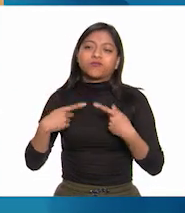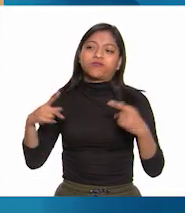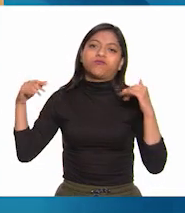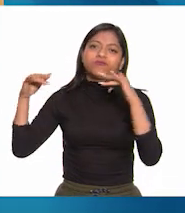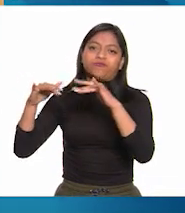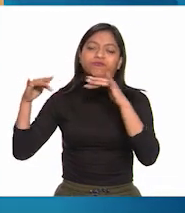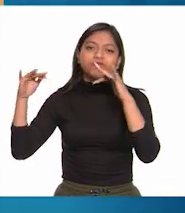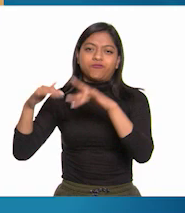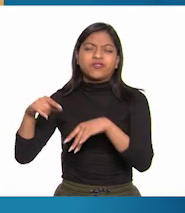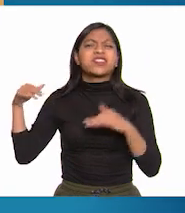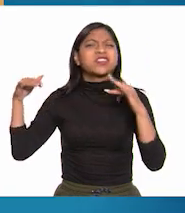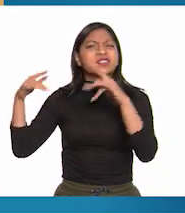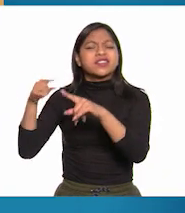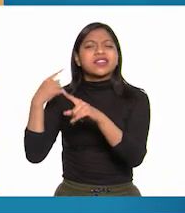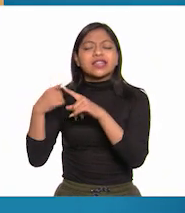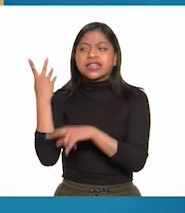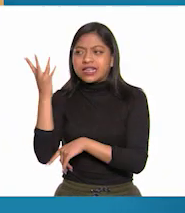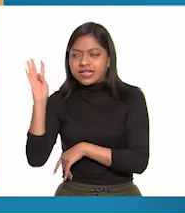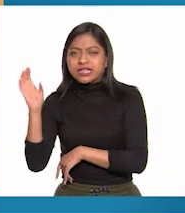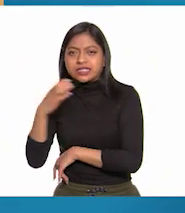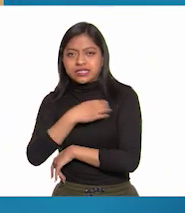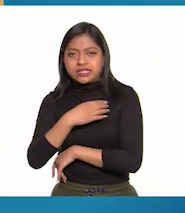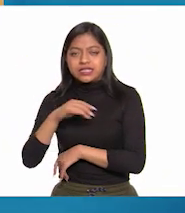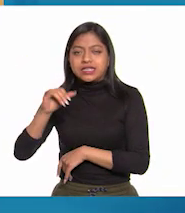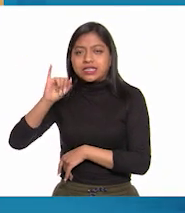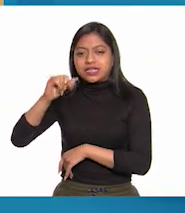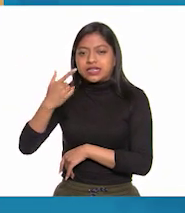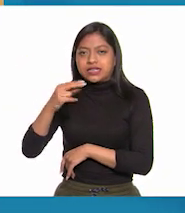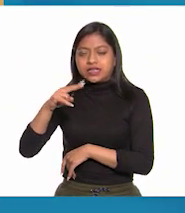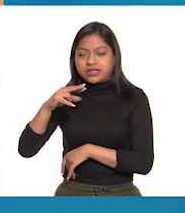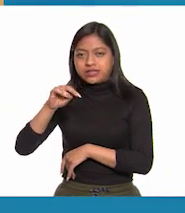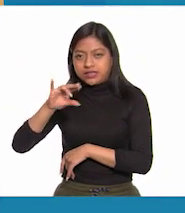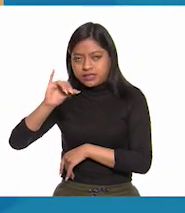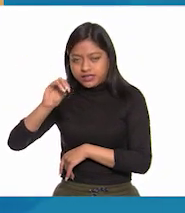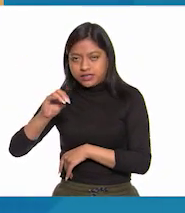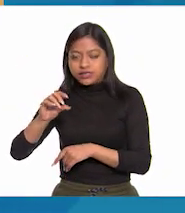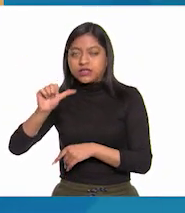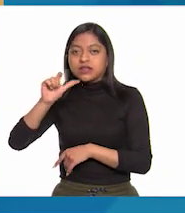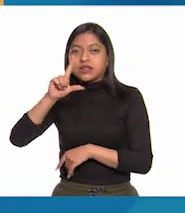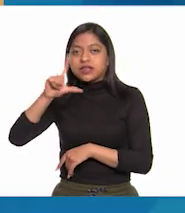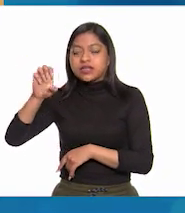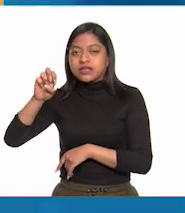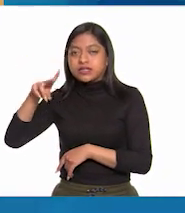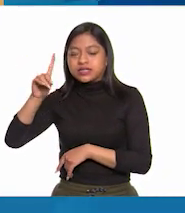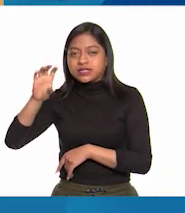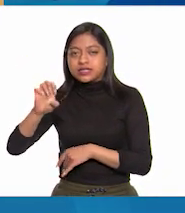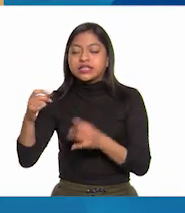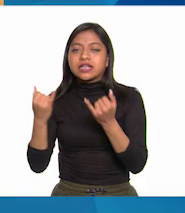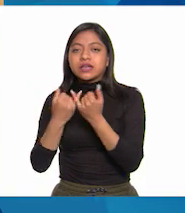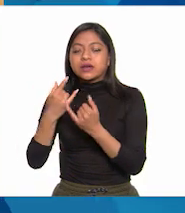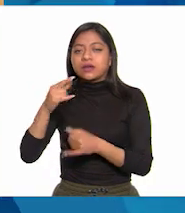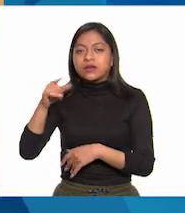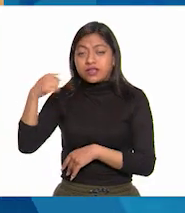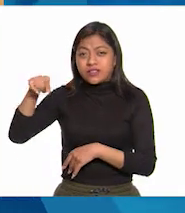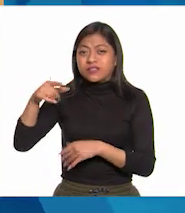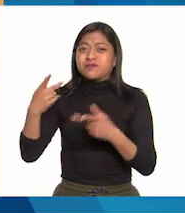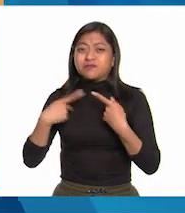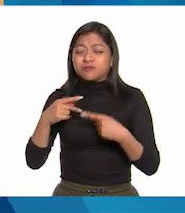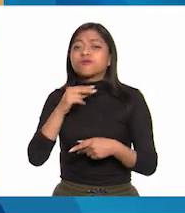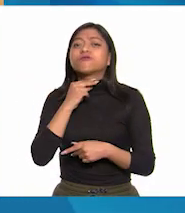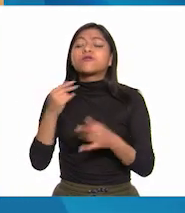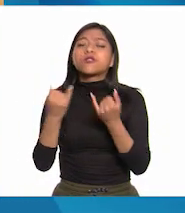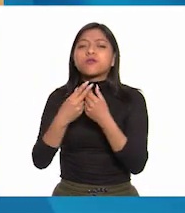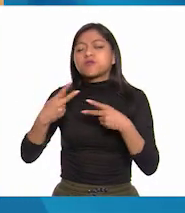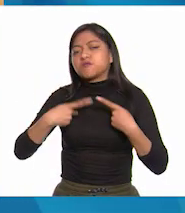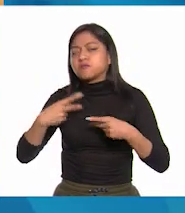a las que asistían los capitanes Ignacio Allende y Juan Aldama, algunos sacerdotes y comerciantes y el